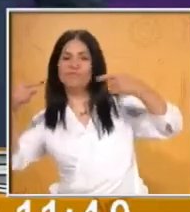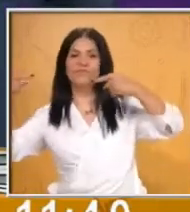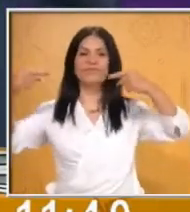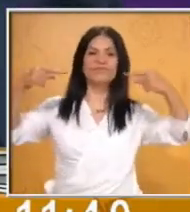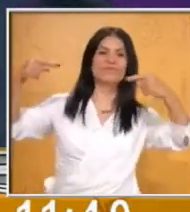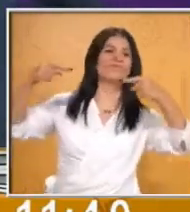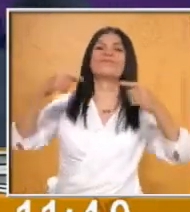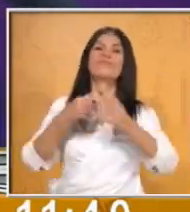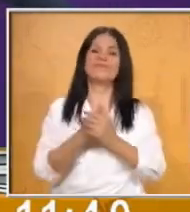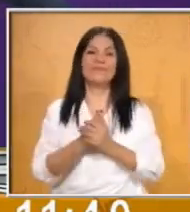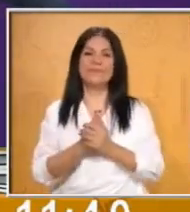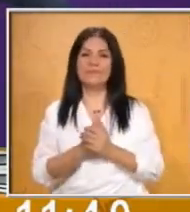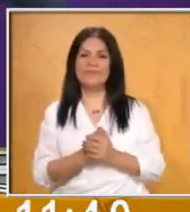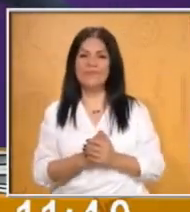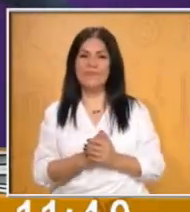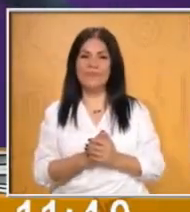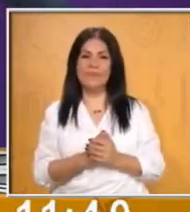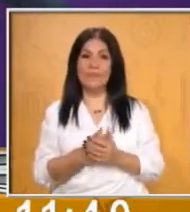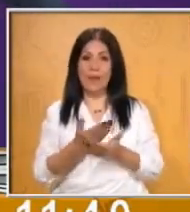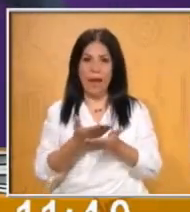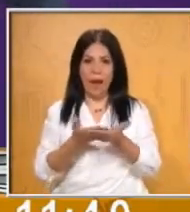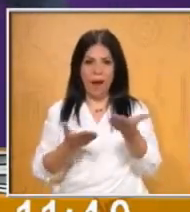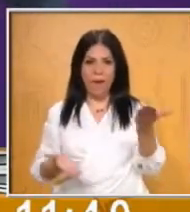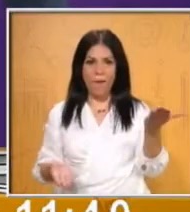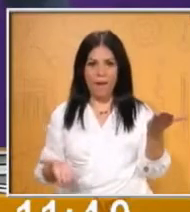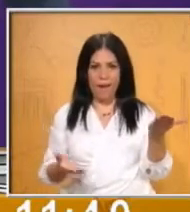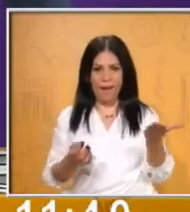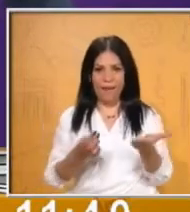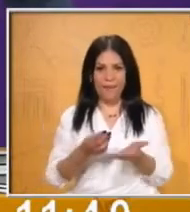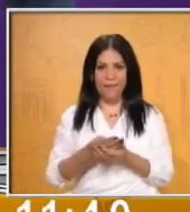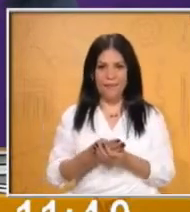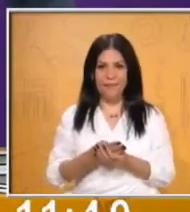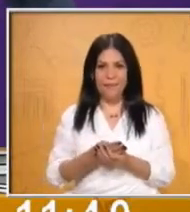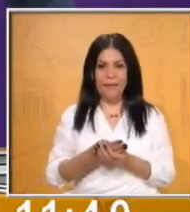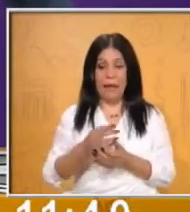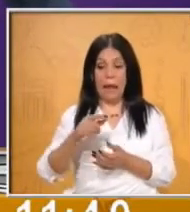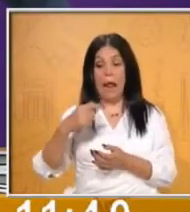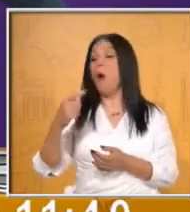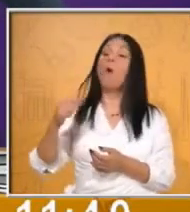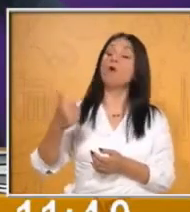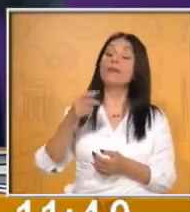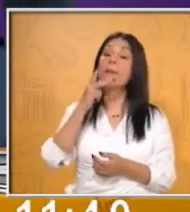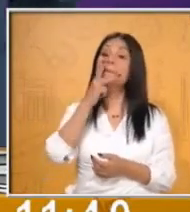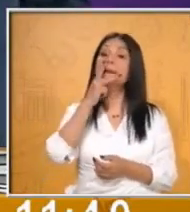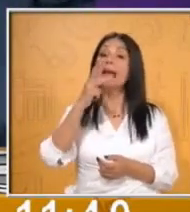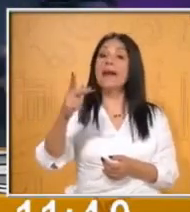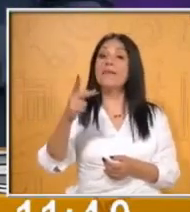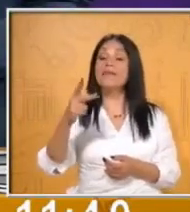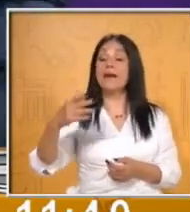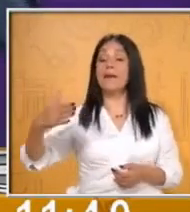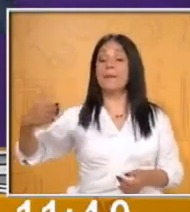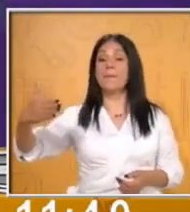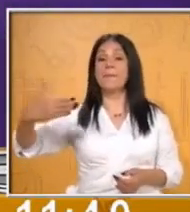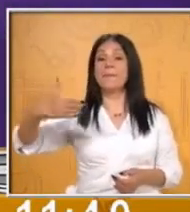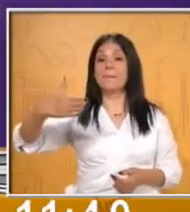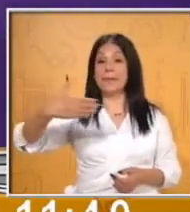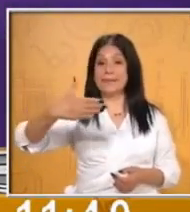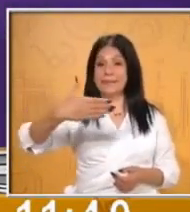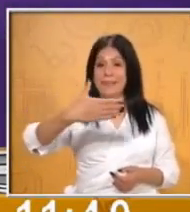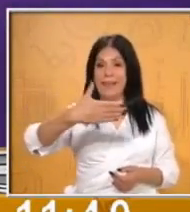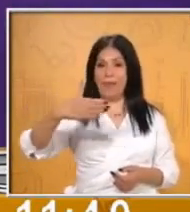Ok. Vamos a ver. La siguiente es pescado. Vamos a ver si logras ganar en casita.